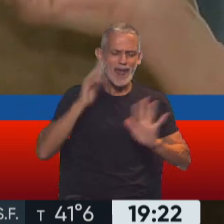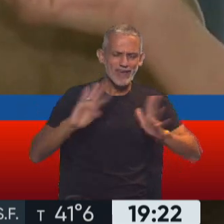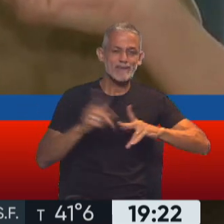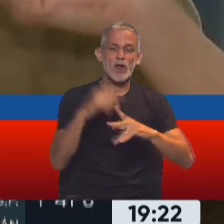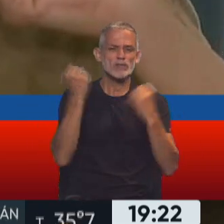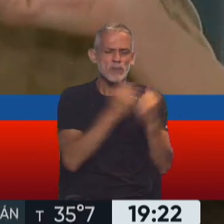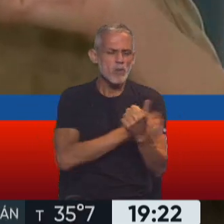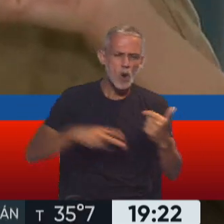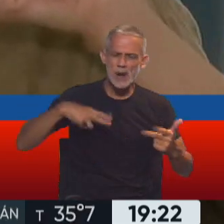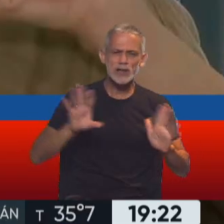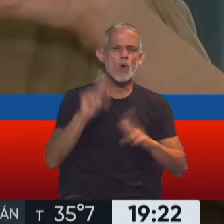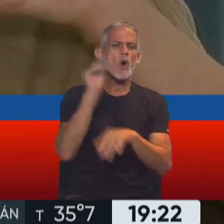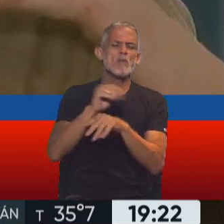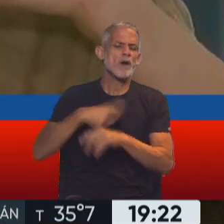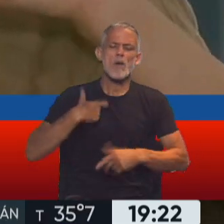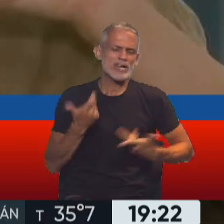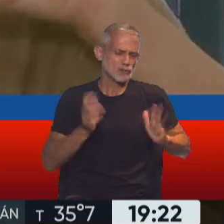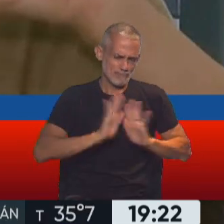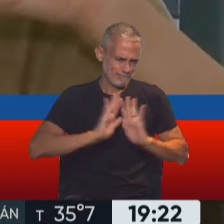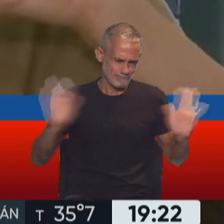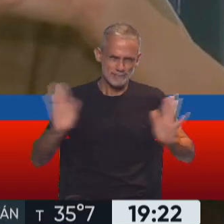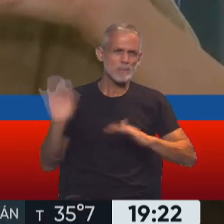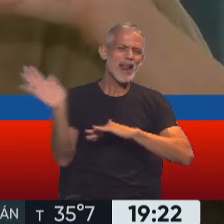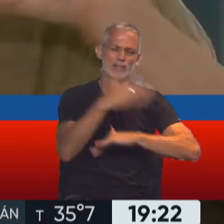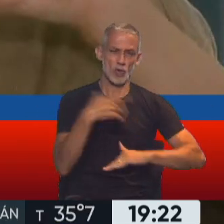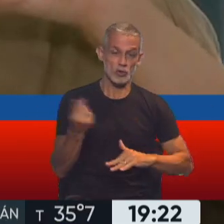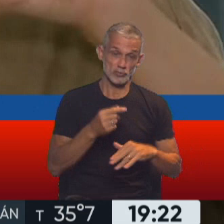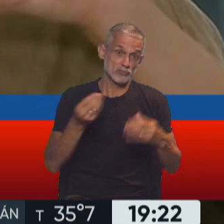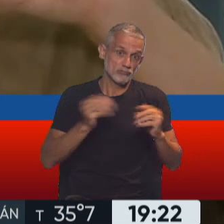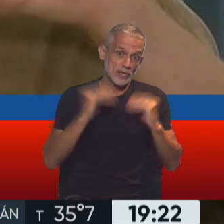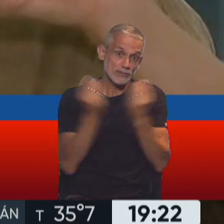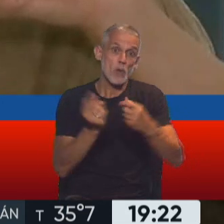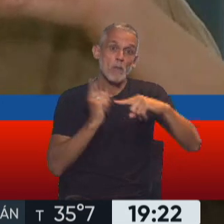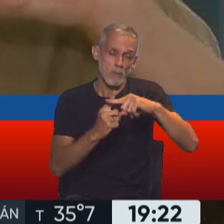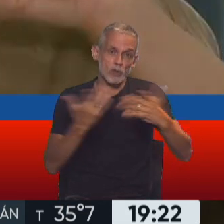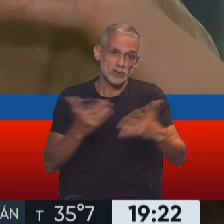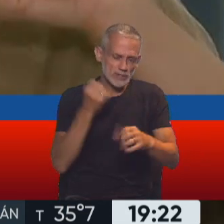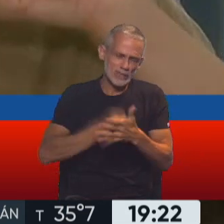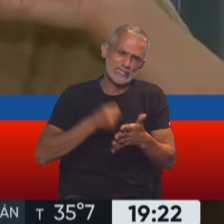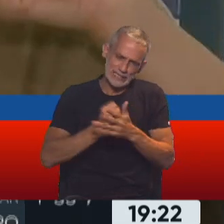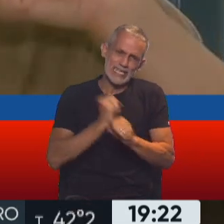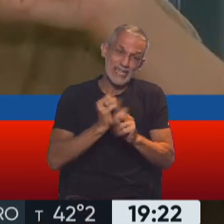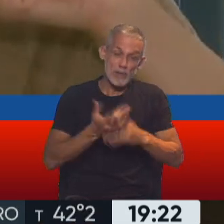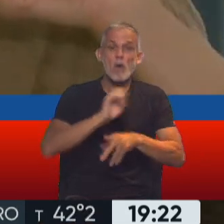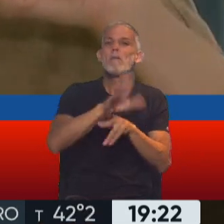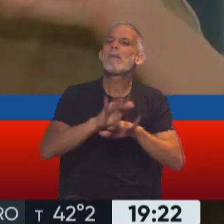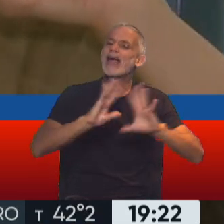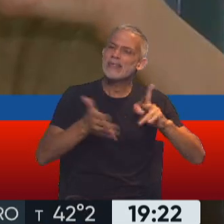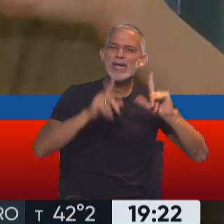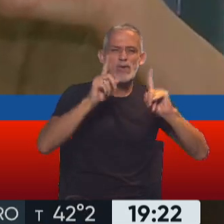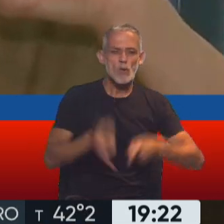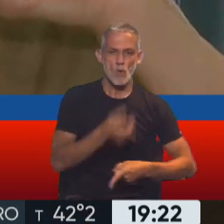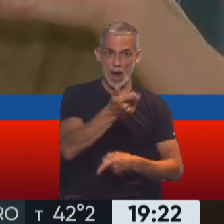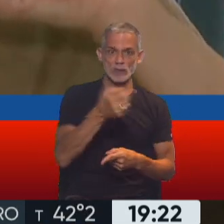económica y de la cobertura social. Así que el balance es muy positivo, el trabajo ha sido enorme, a pesar de la pandemia, por eso son